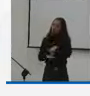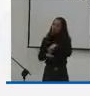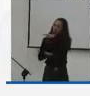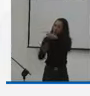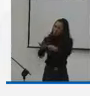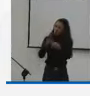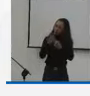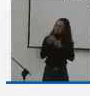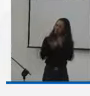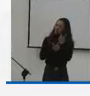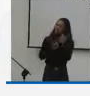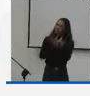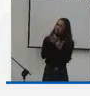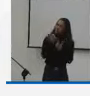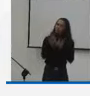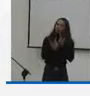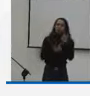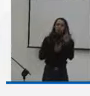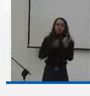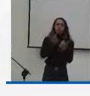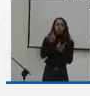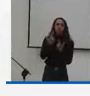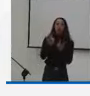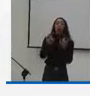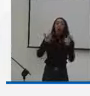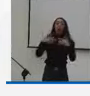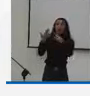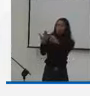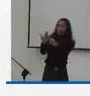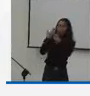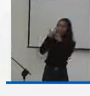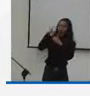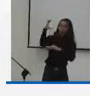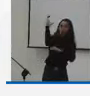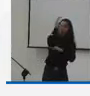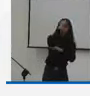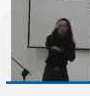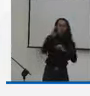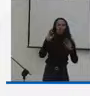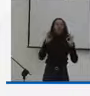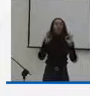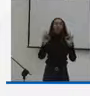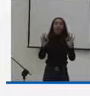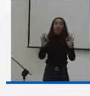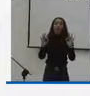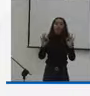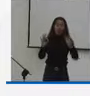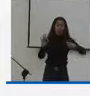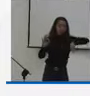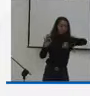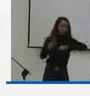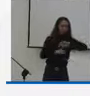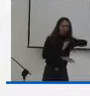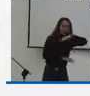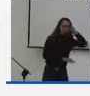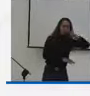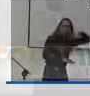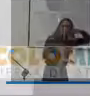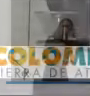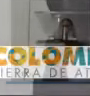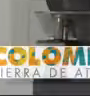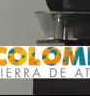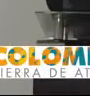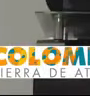deporte que realmente le está sirviendo a todos los colombianos, especialmente a los antioqueños. Muchas gracias, ministro, y muchas gracias, señor presidente.